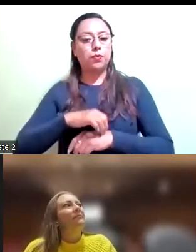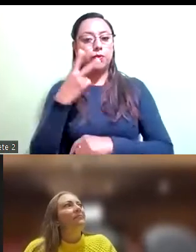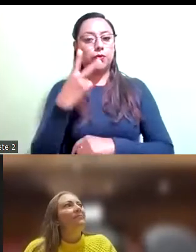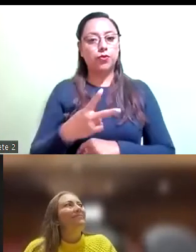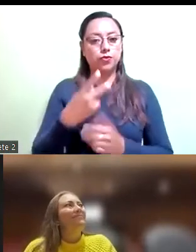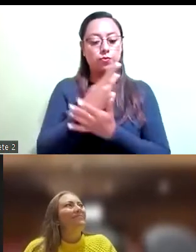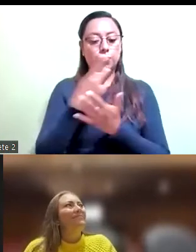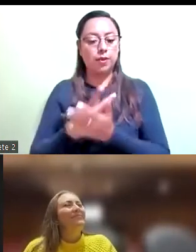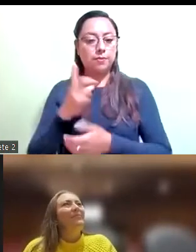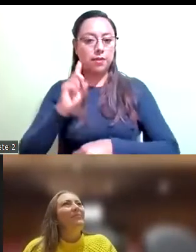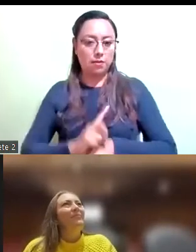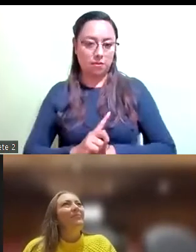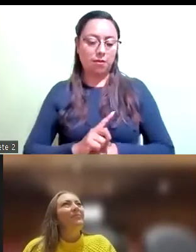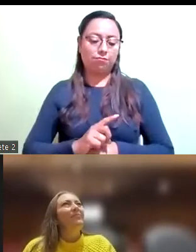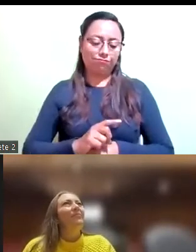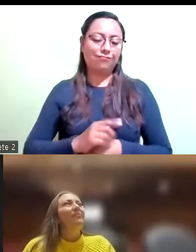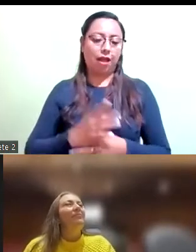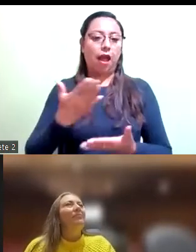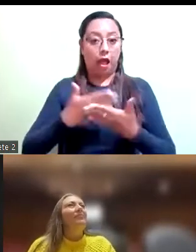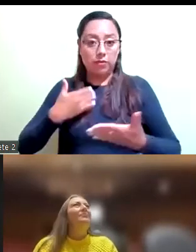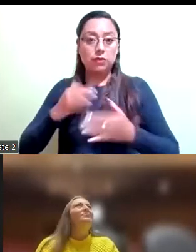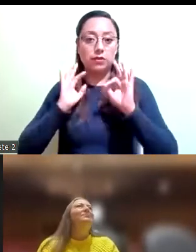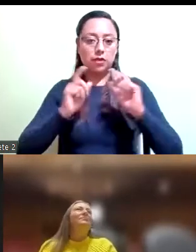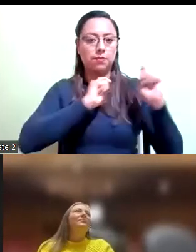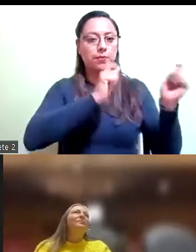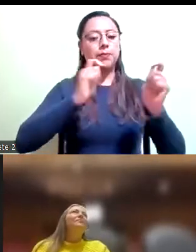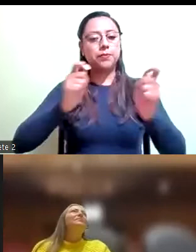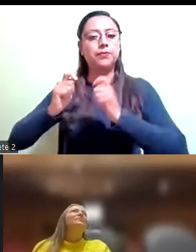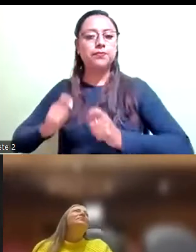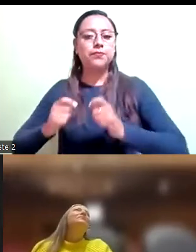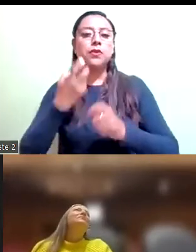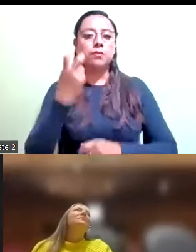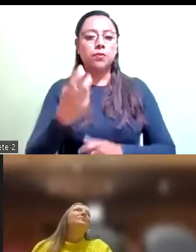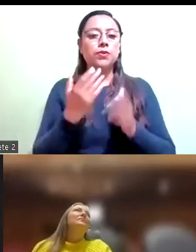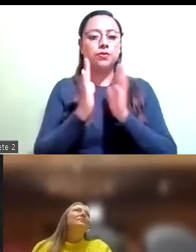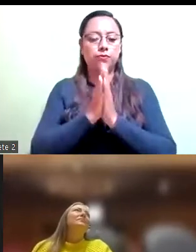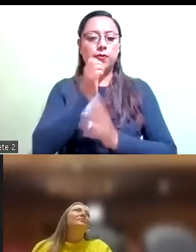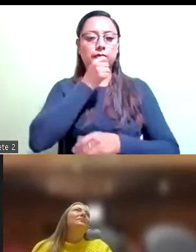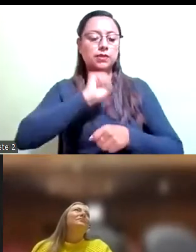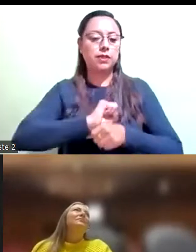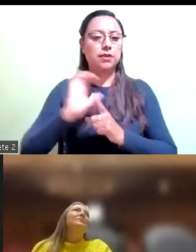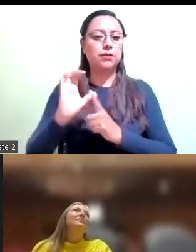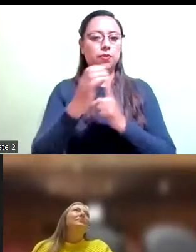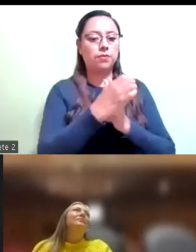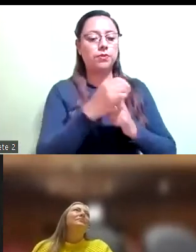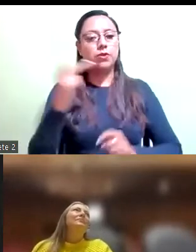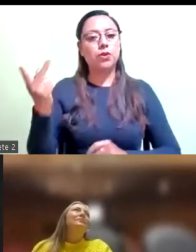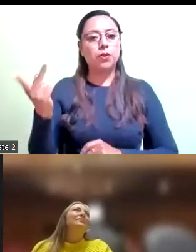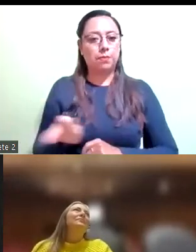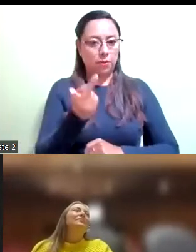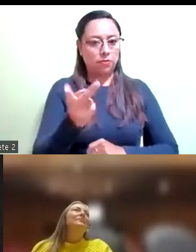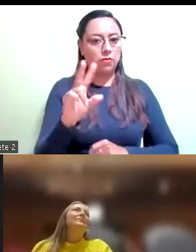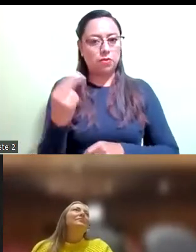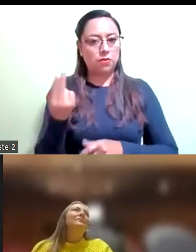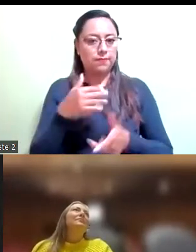entregado con antelación, solicito a la diputada secretaria, pregunte a la comisión si es de dispensarse la lectura del orden del día.